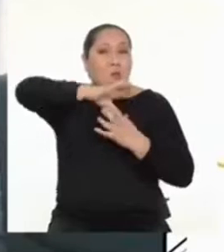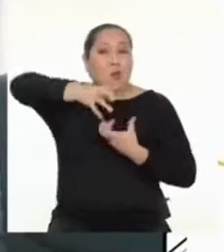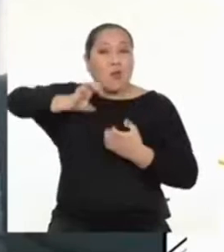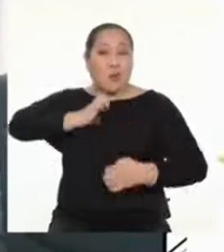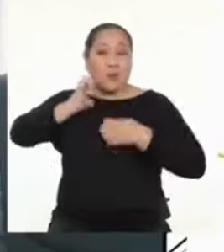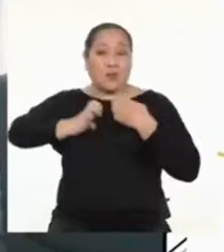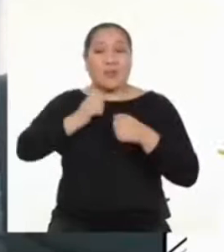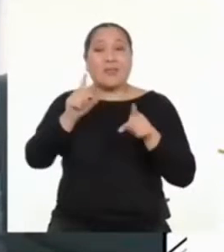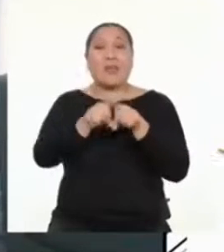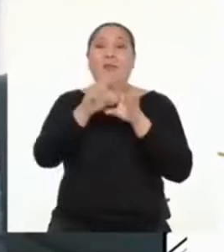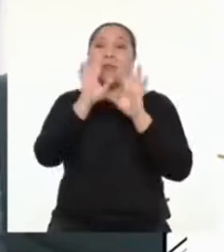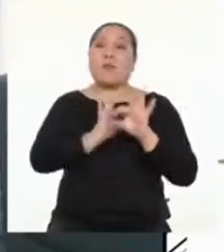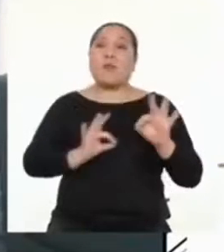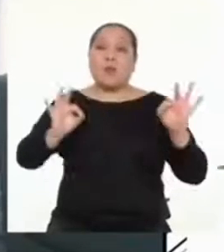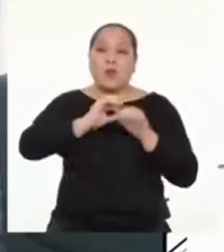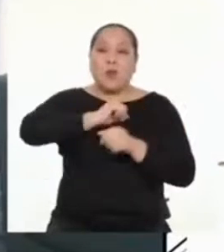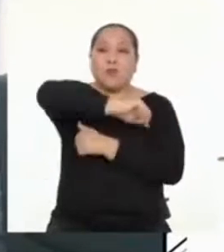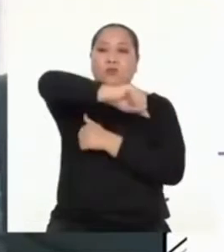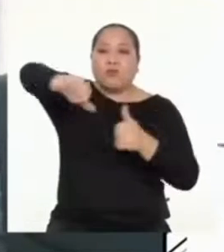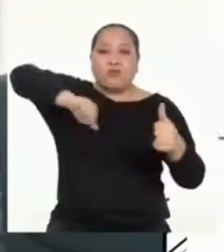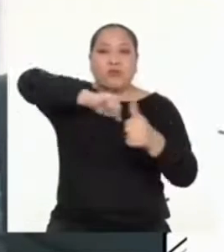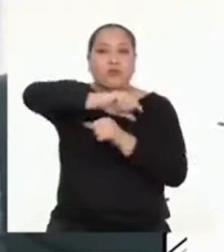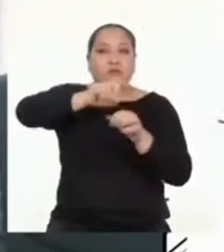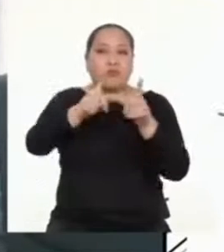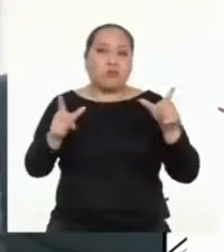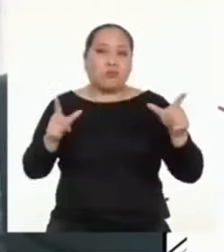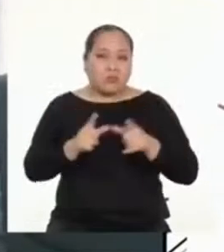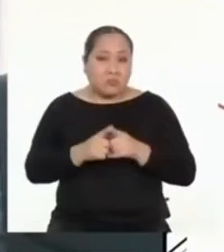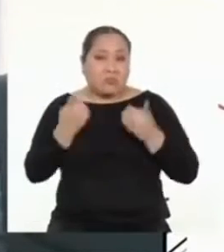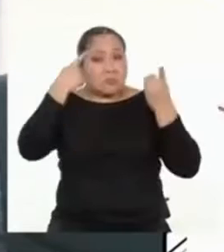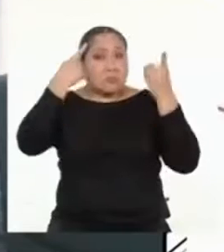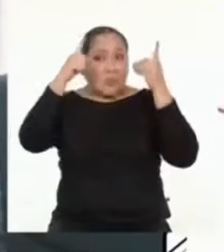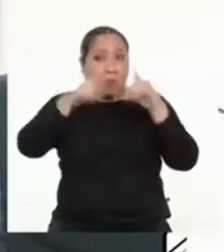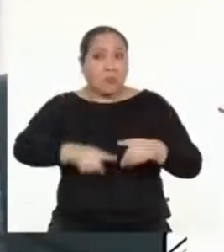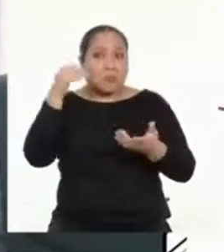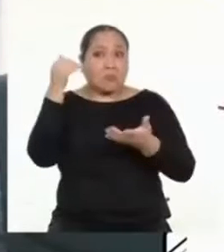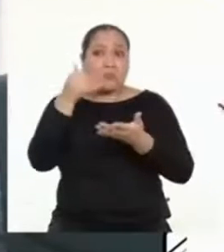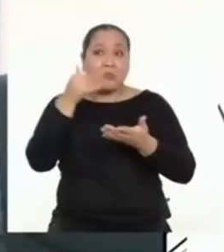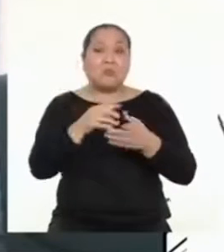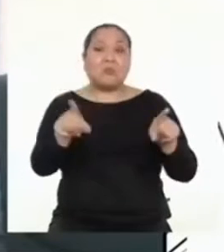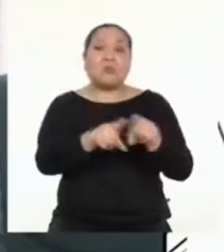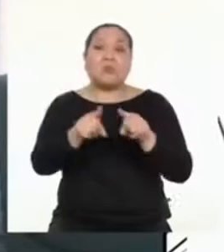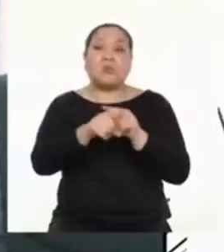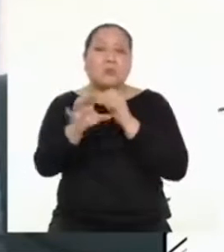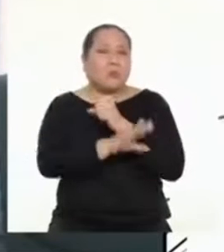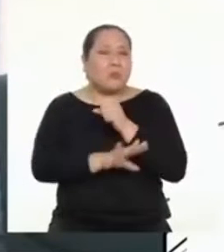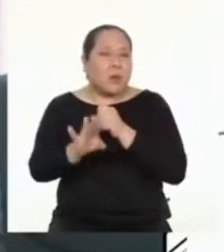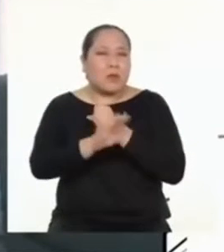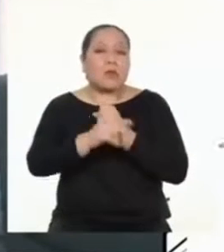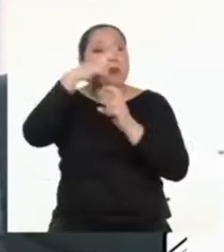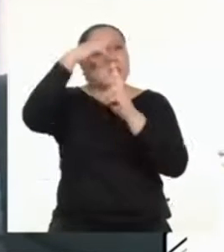También es importante que tengas un entorno o un ambiente adecuado para el estudio. Y algo fundamental,